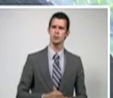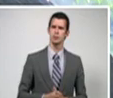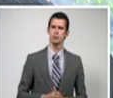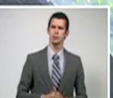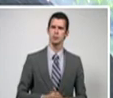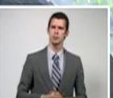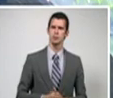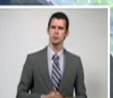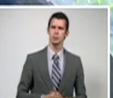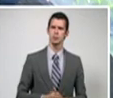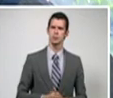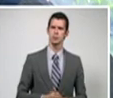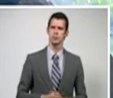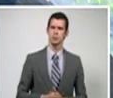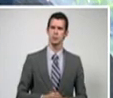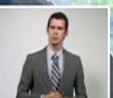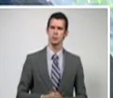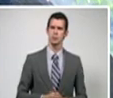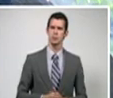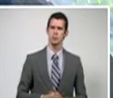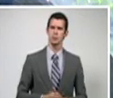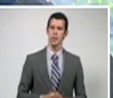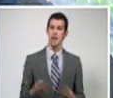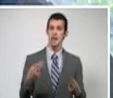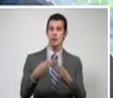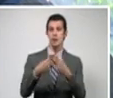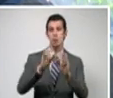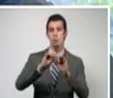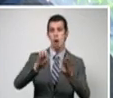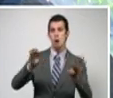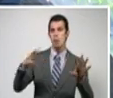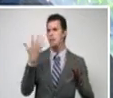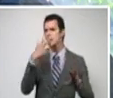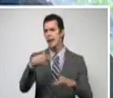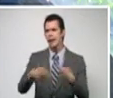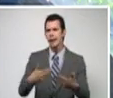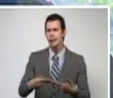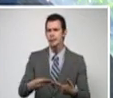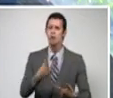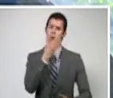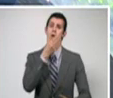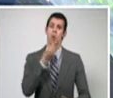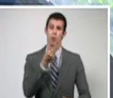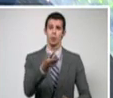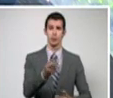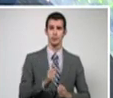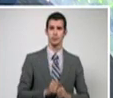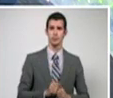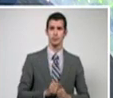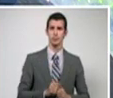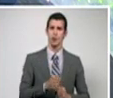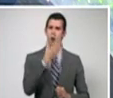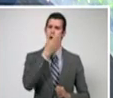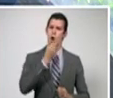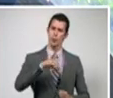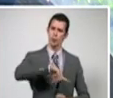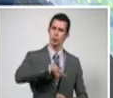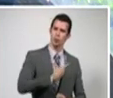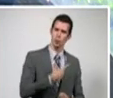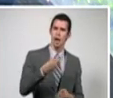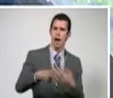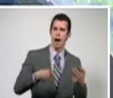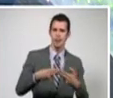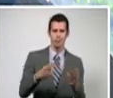promocional de este aniversario. Han sido ellos quienes han asumido con toda su energía renovadora